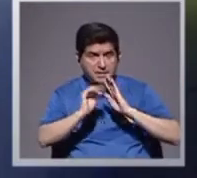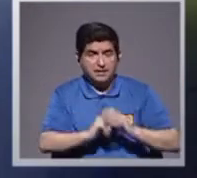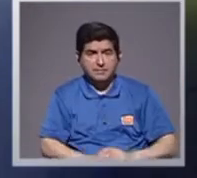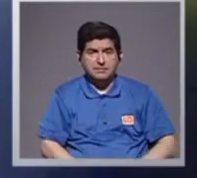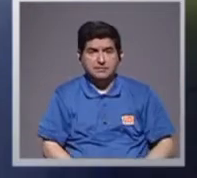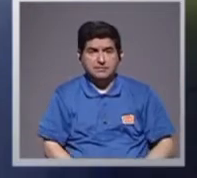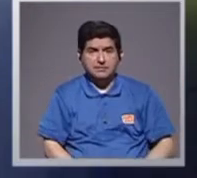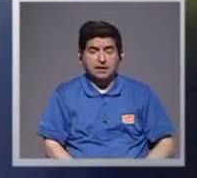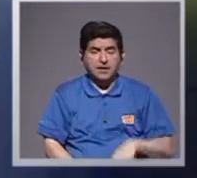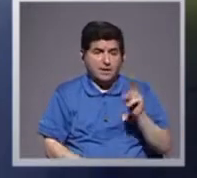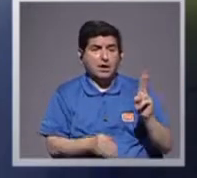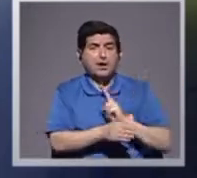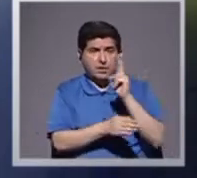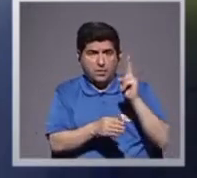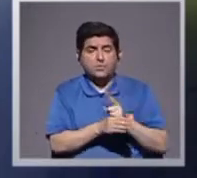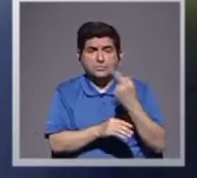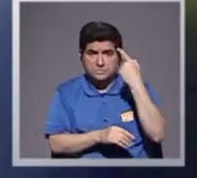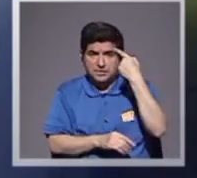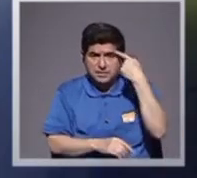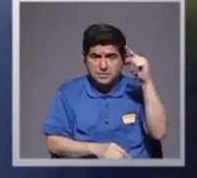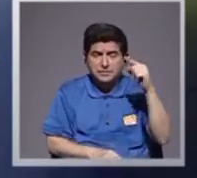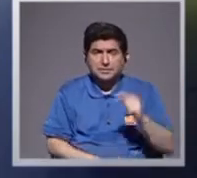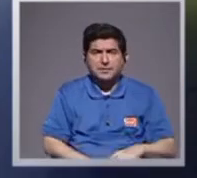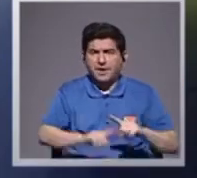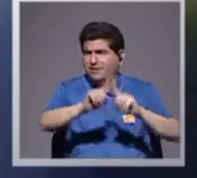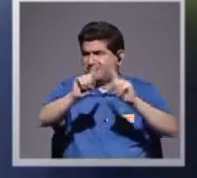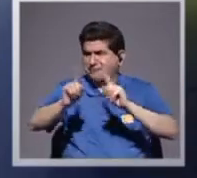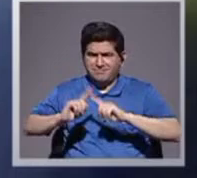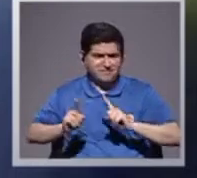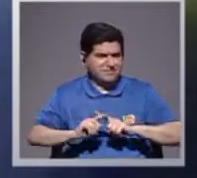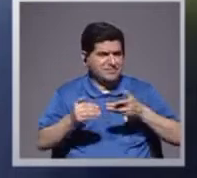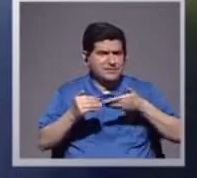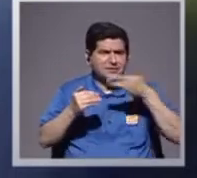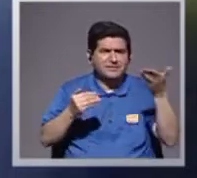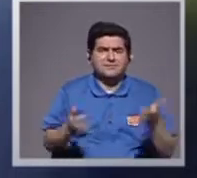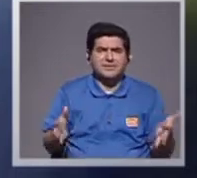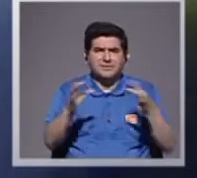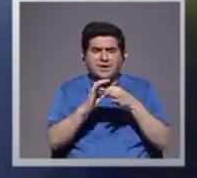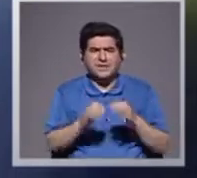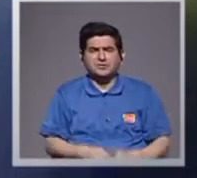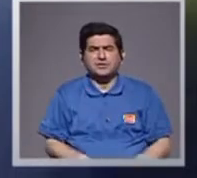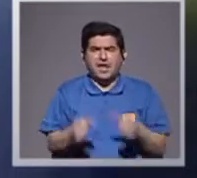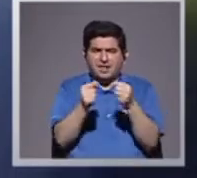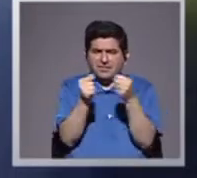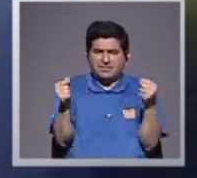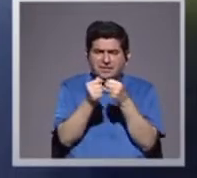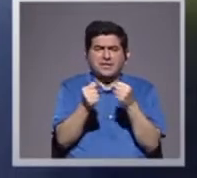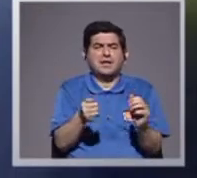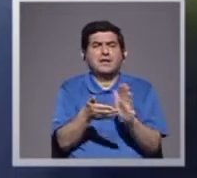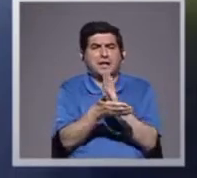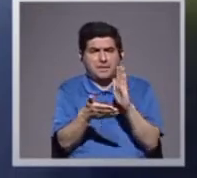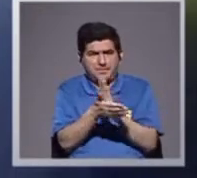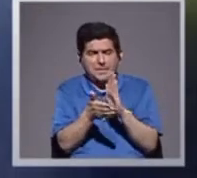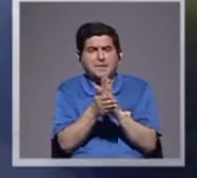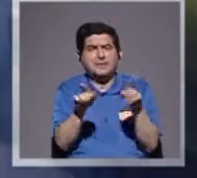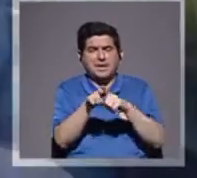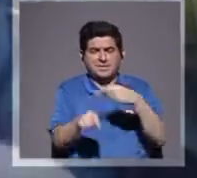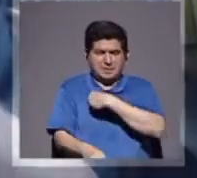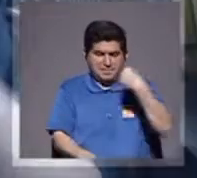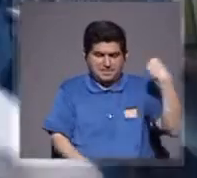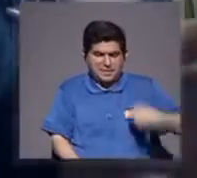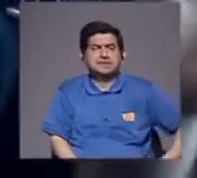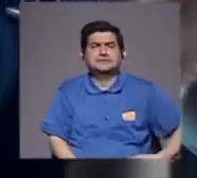y se ha utilizado, para, muchas, cuestiones, de telas, el papel, que se utilizaba, en China,